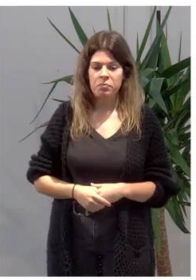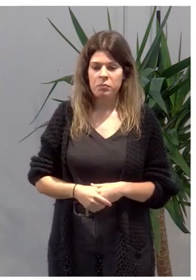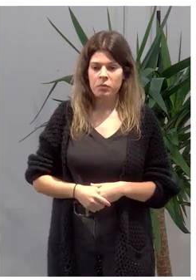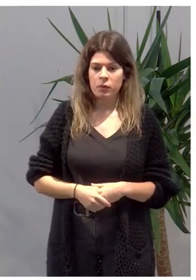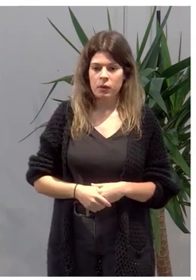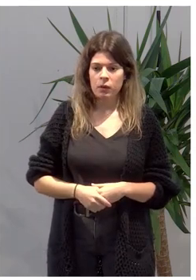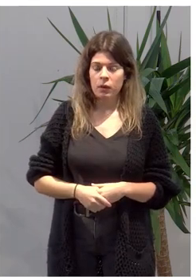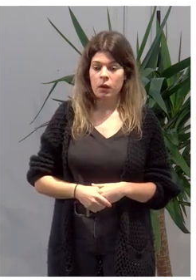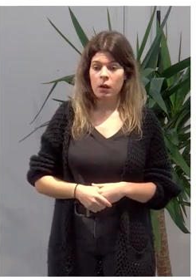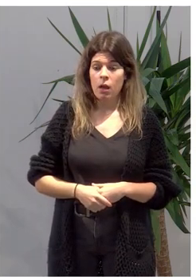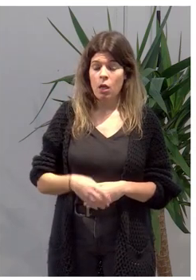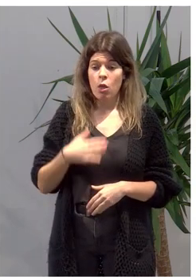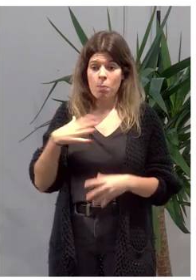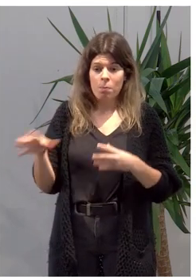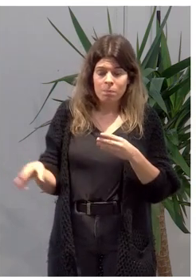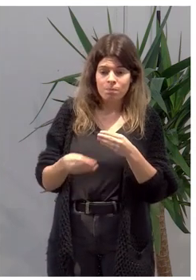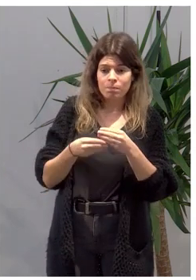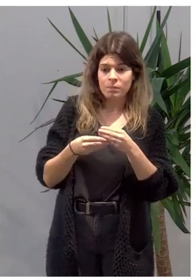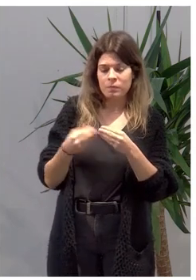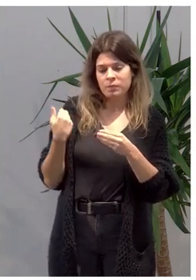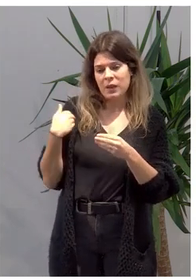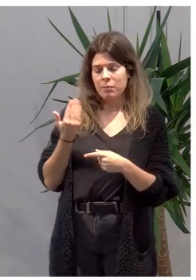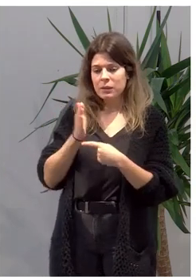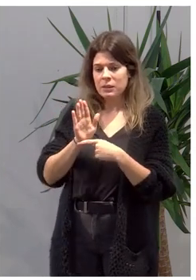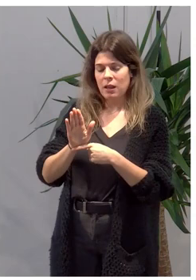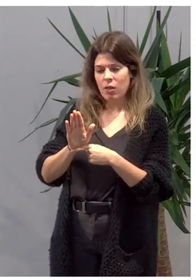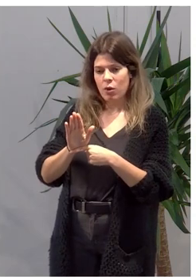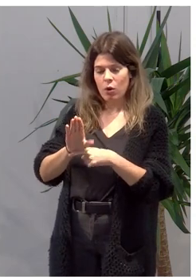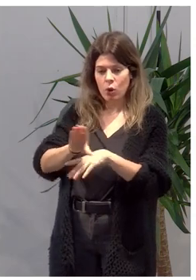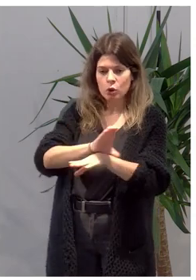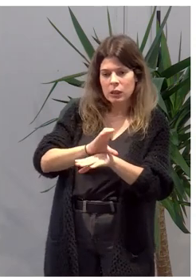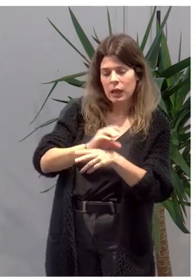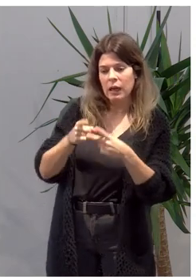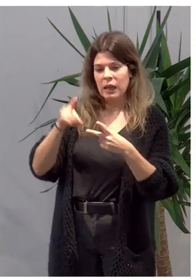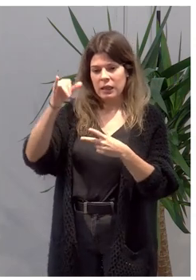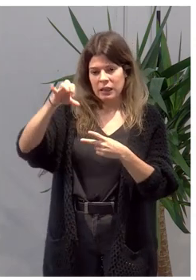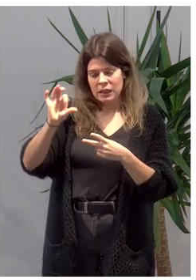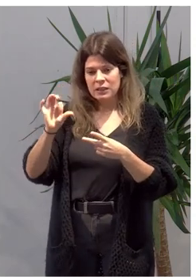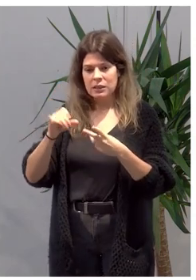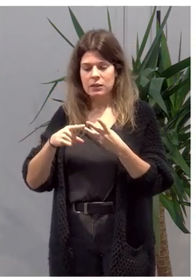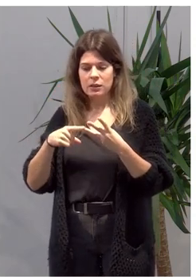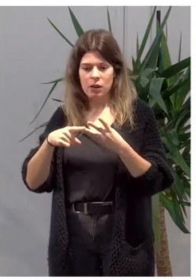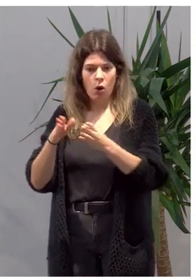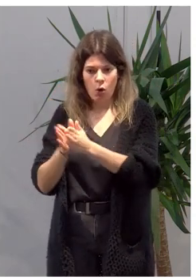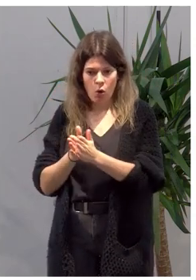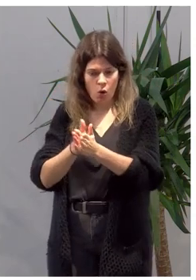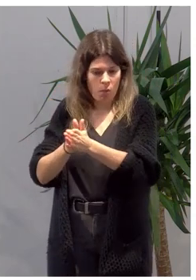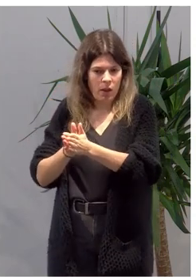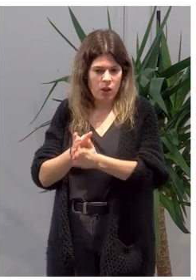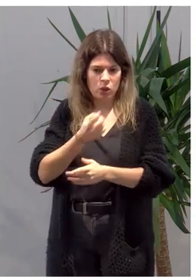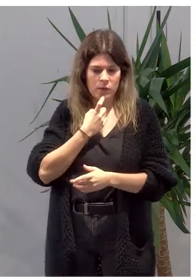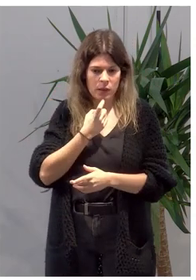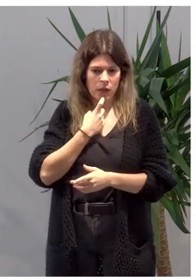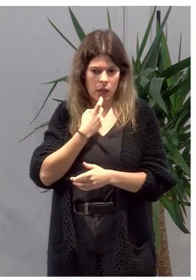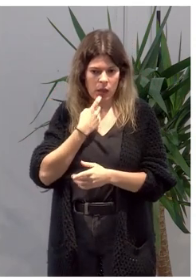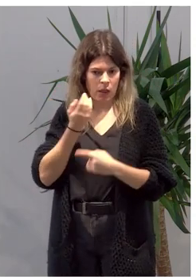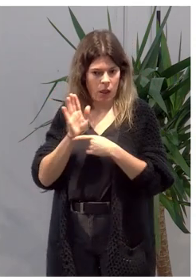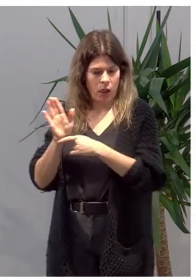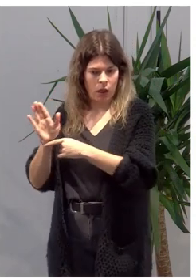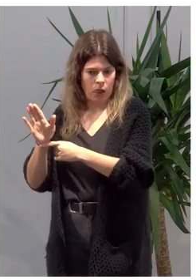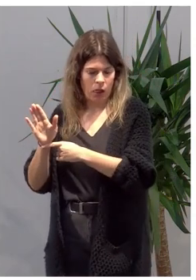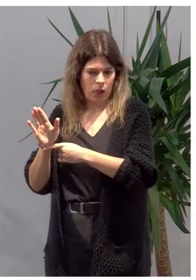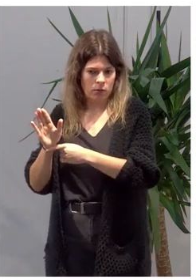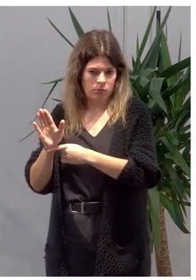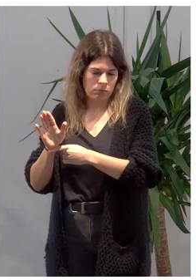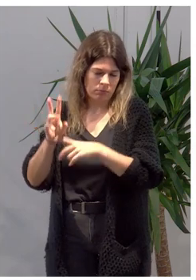Me sumo un poco a la presentación que tanto Mari Carmen como Inés y los colegas finlandeses han hecho de la importancia